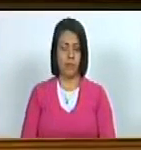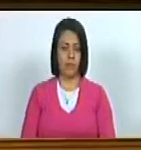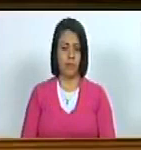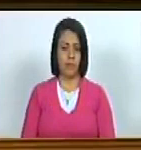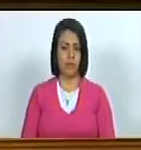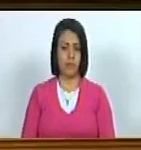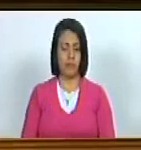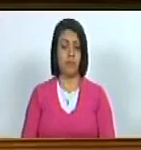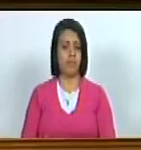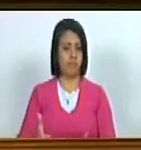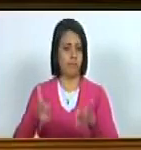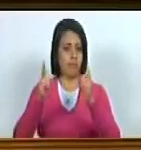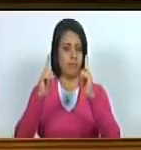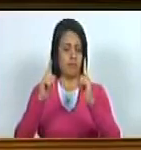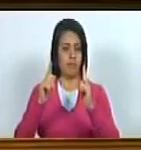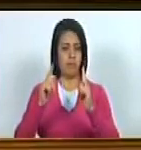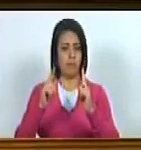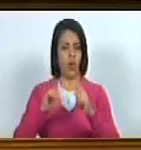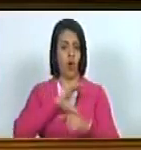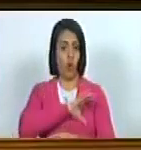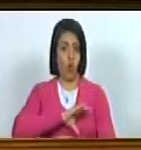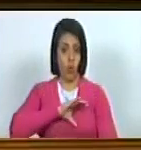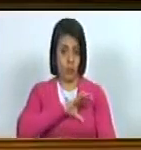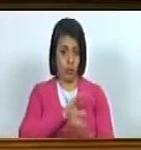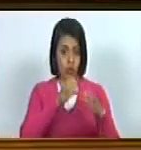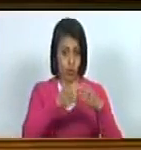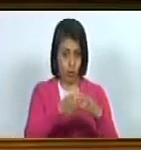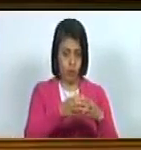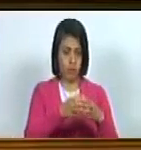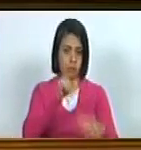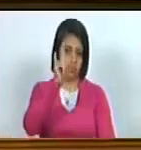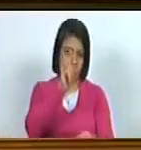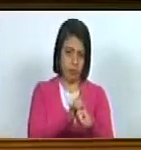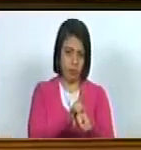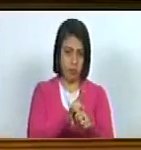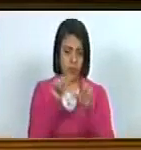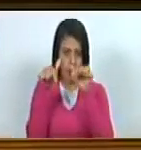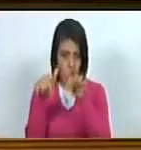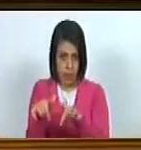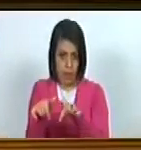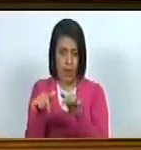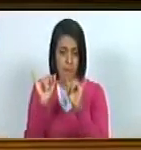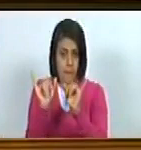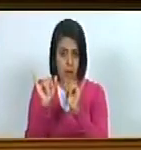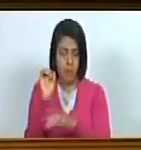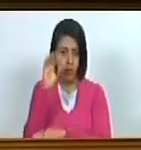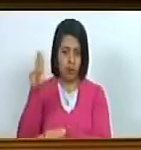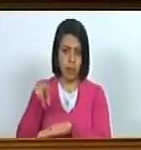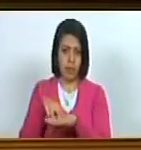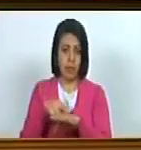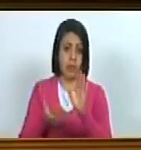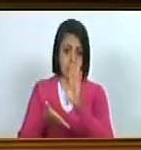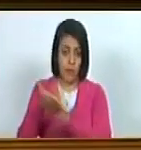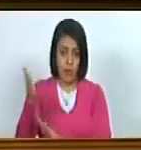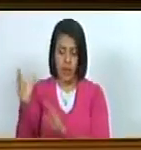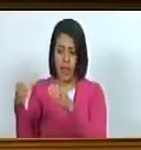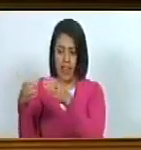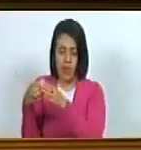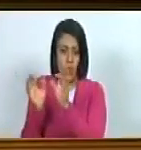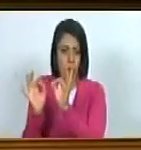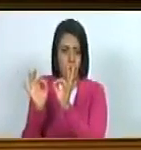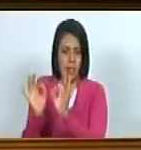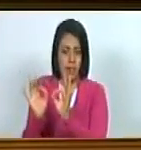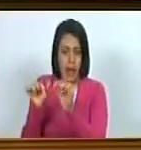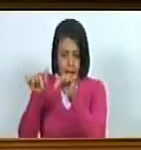demos la autorización para que esta comisión se ausente del recinto de la sesión ordinaria de la asamblea nacional para una reunión